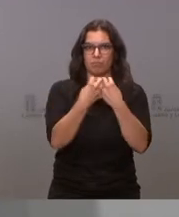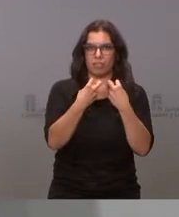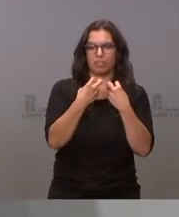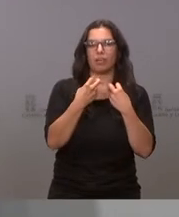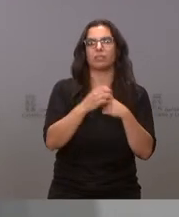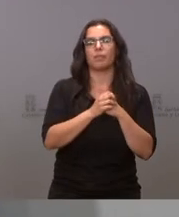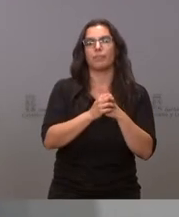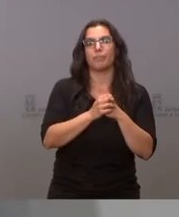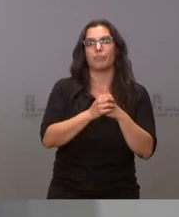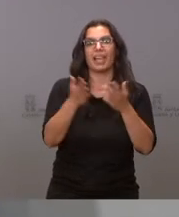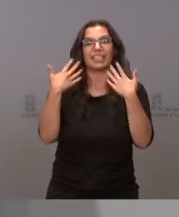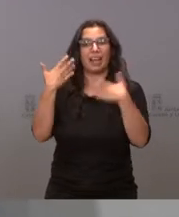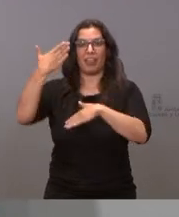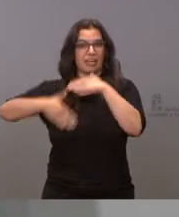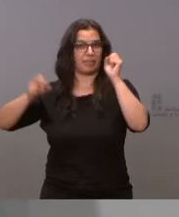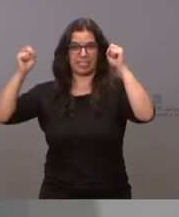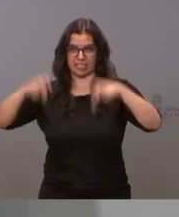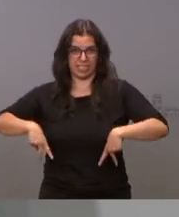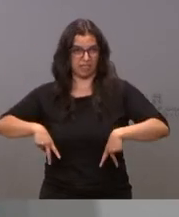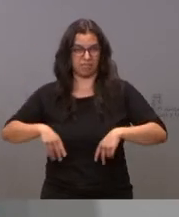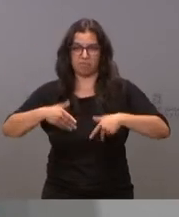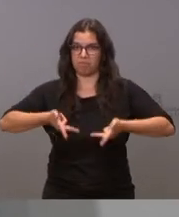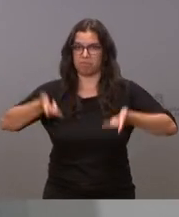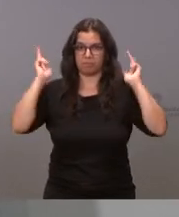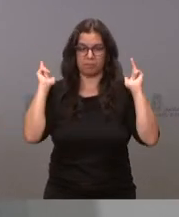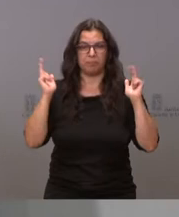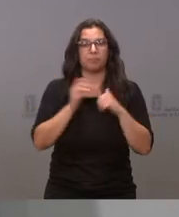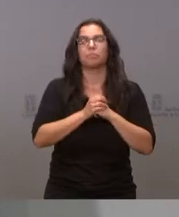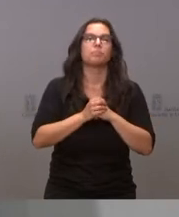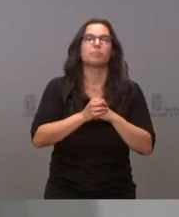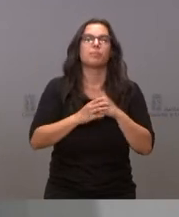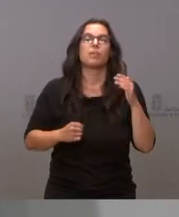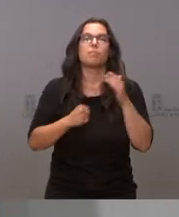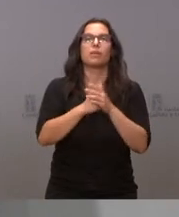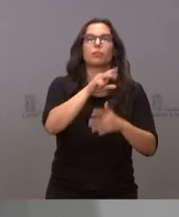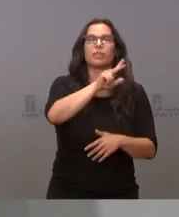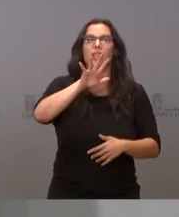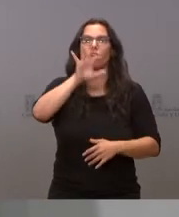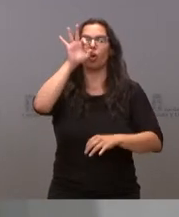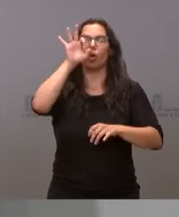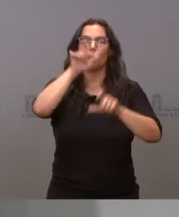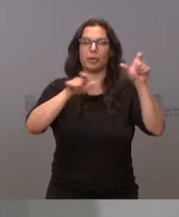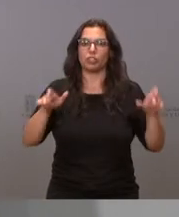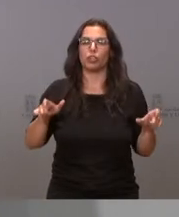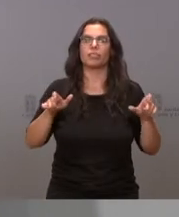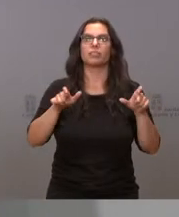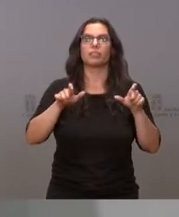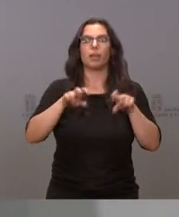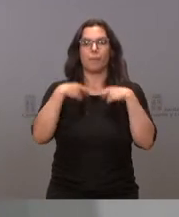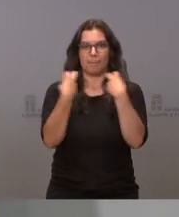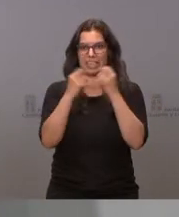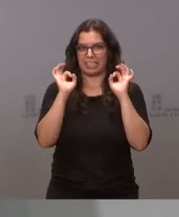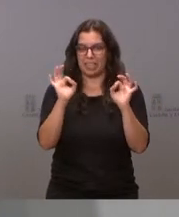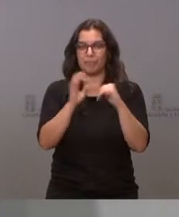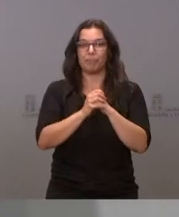mesa. Las terrazas ya no tendrán límite de aforo, un máximo de 25 personas por mesa. Y el horario será el que